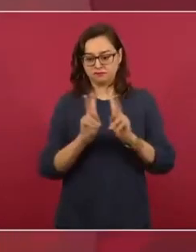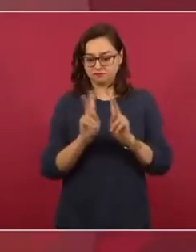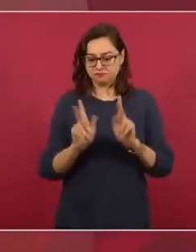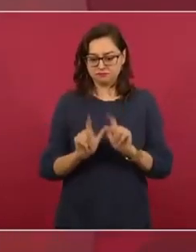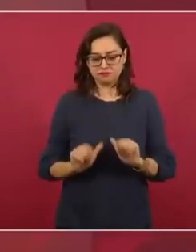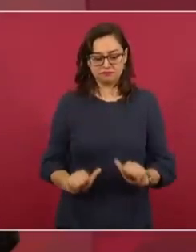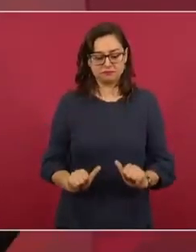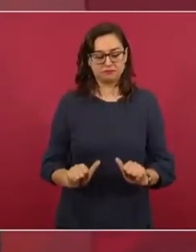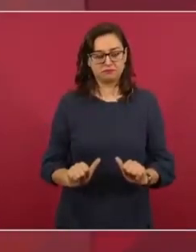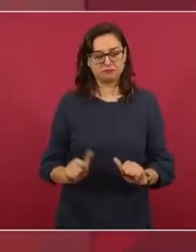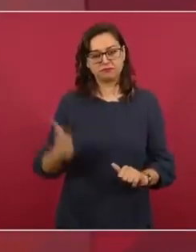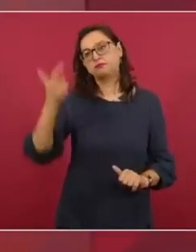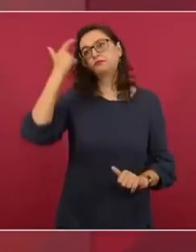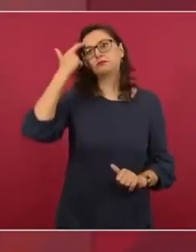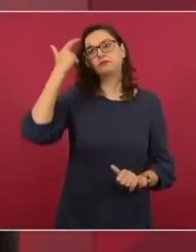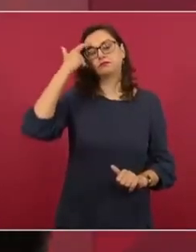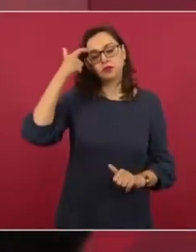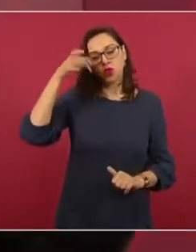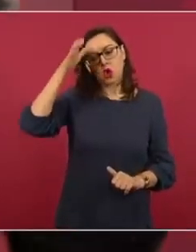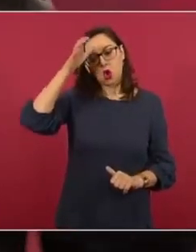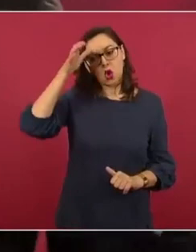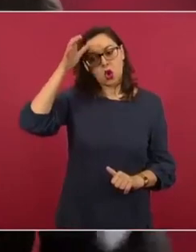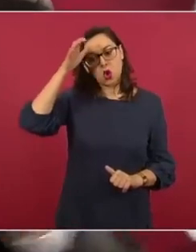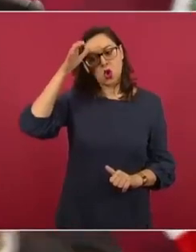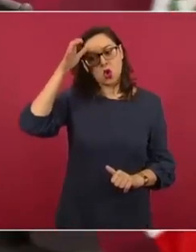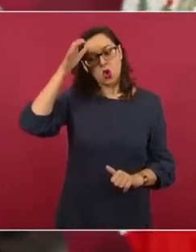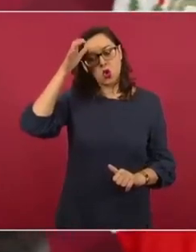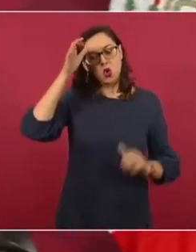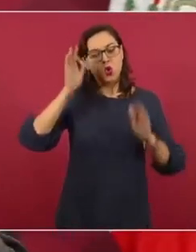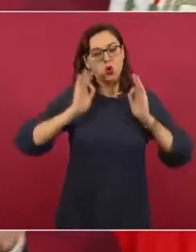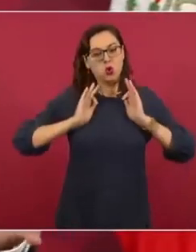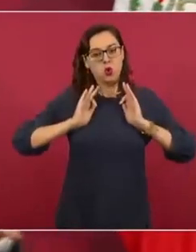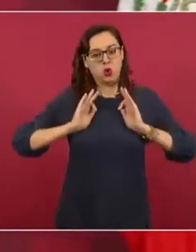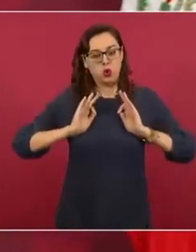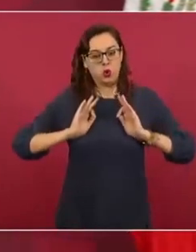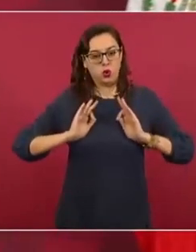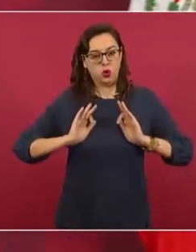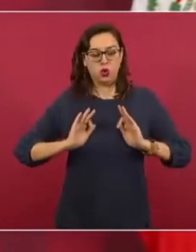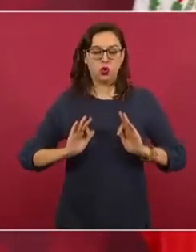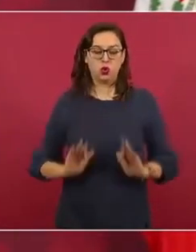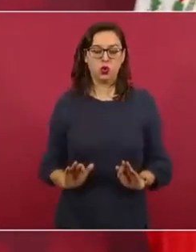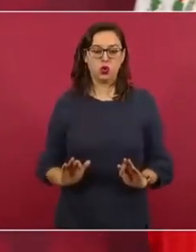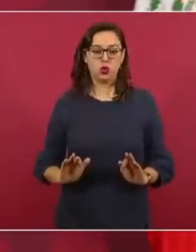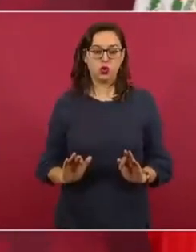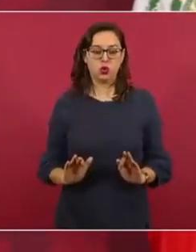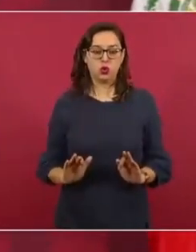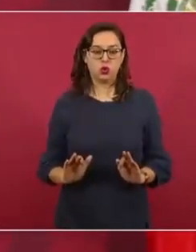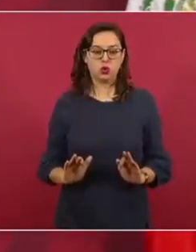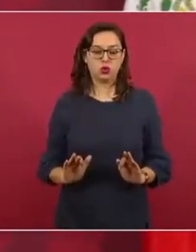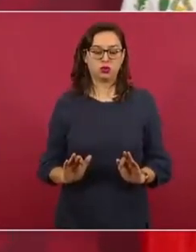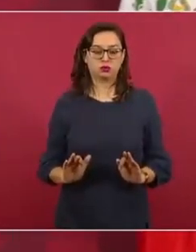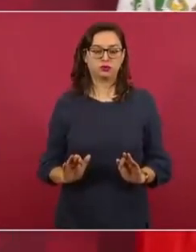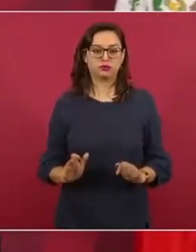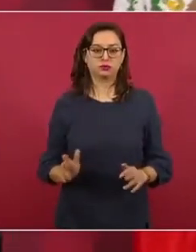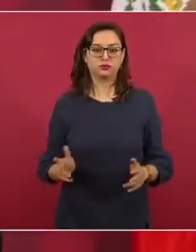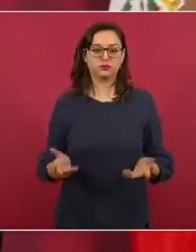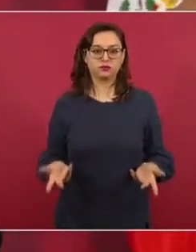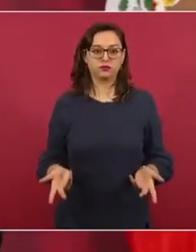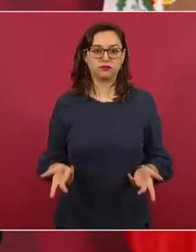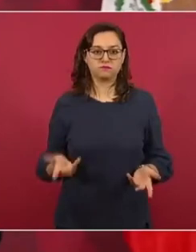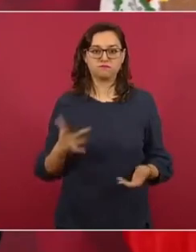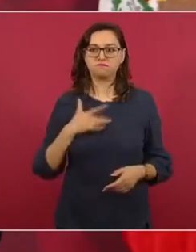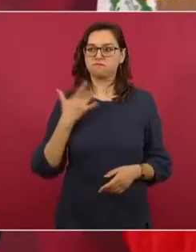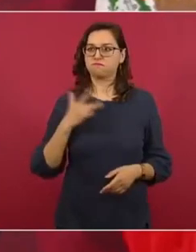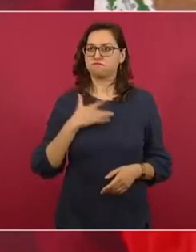que actuar con